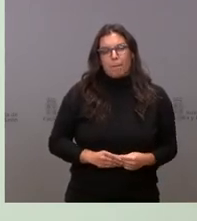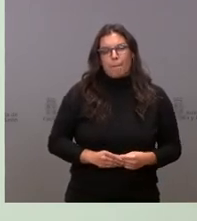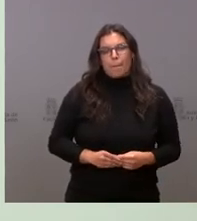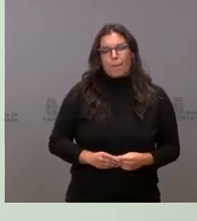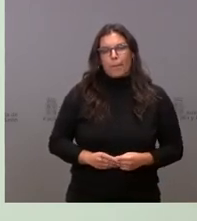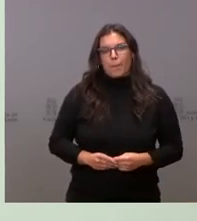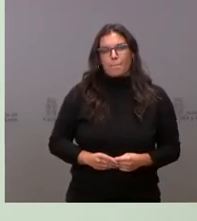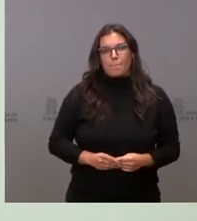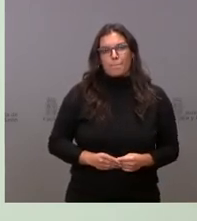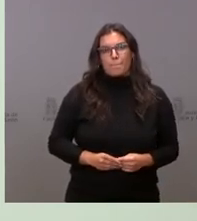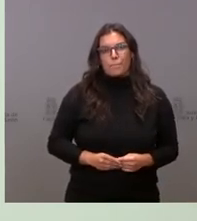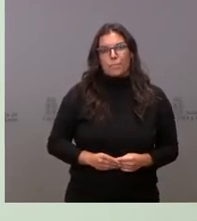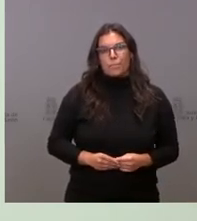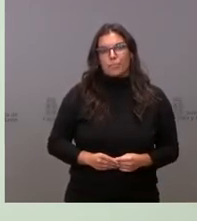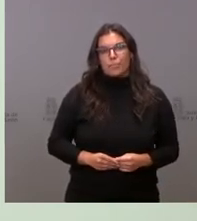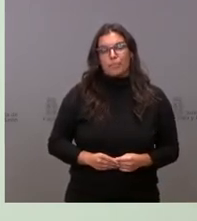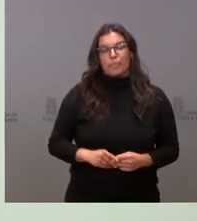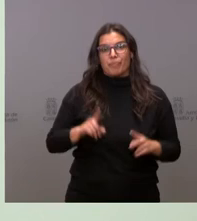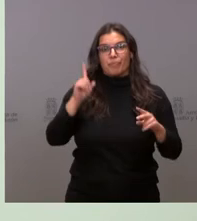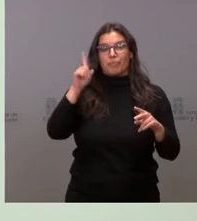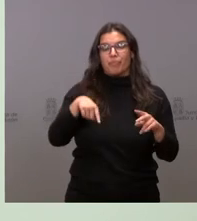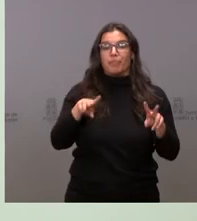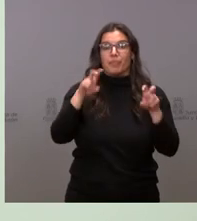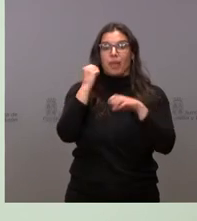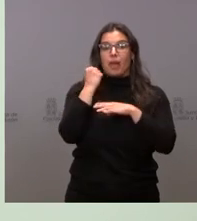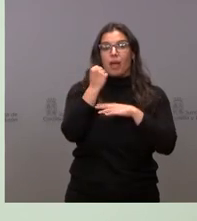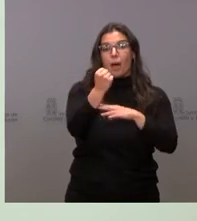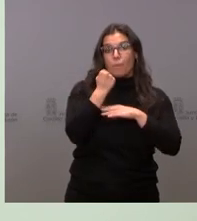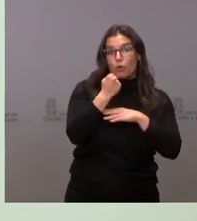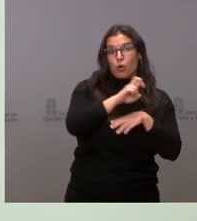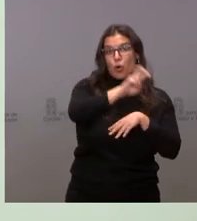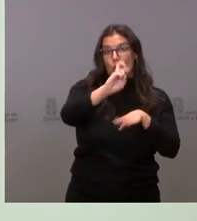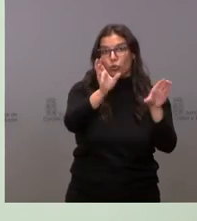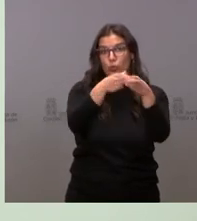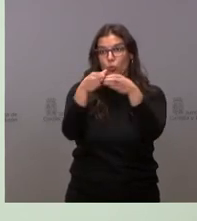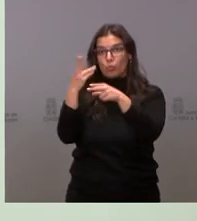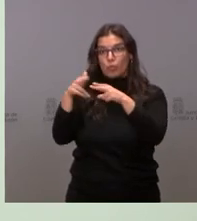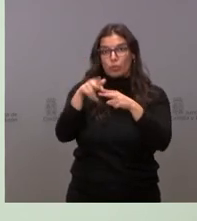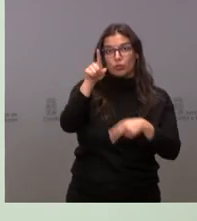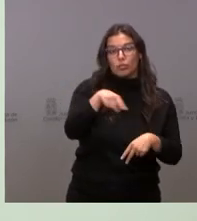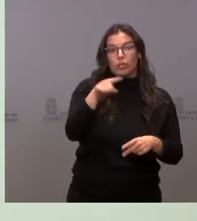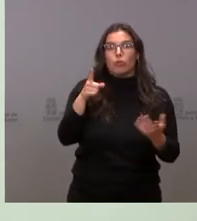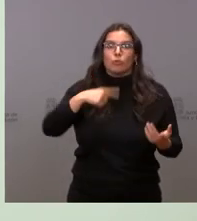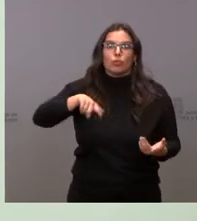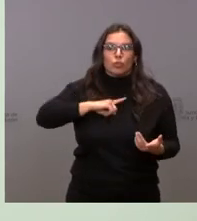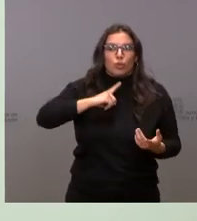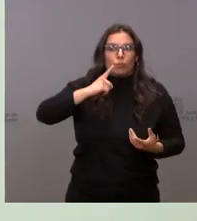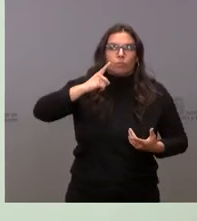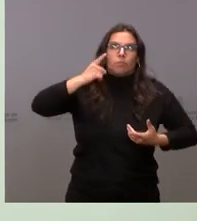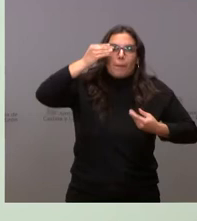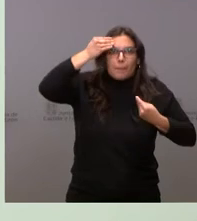de todas las fuerzas políticas, nosotros tenemos unas expectativas